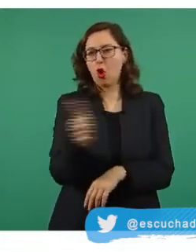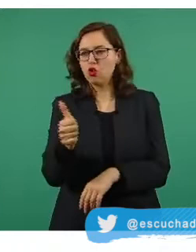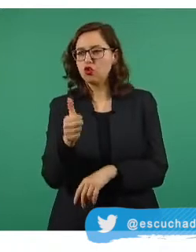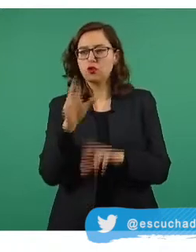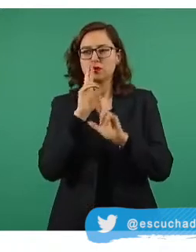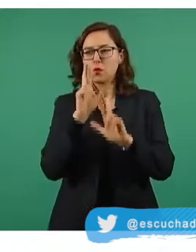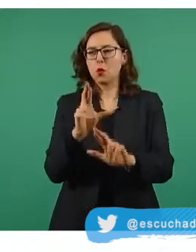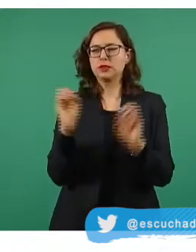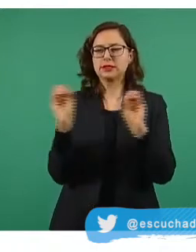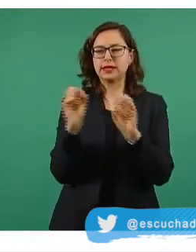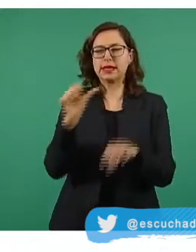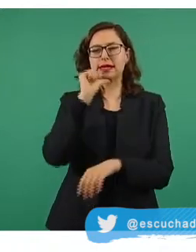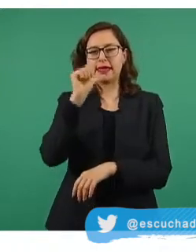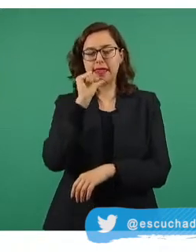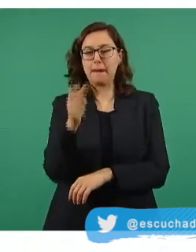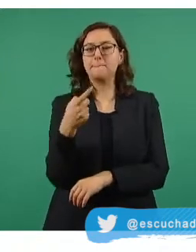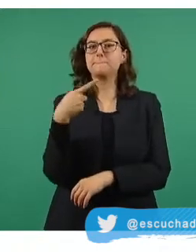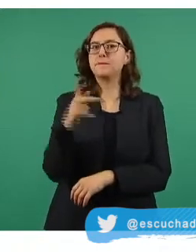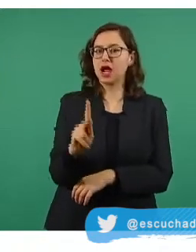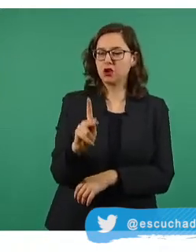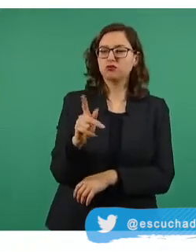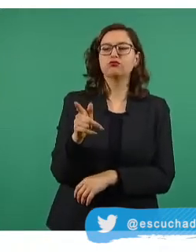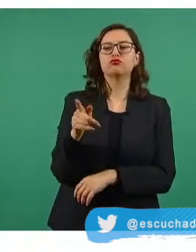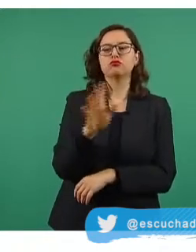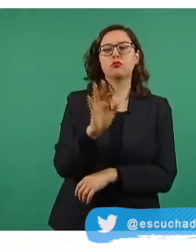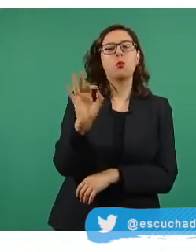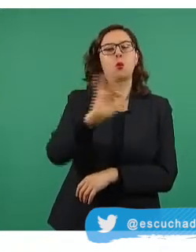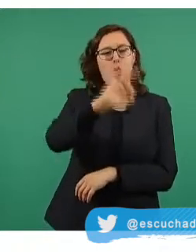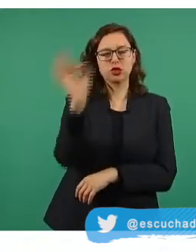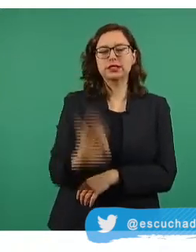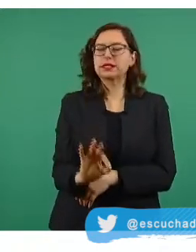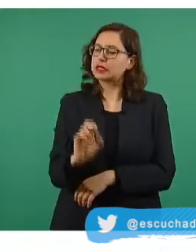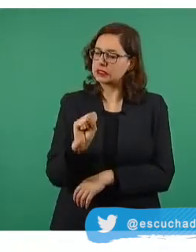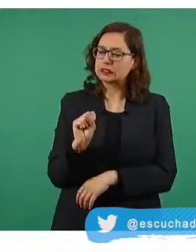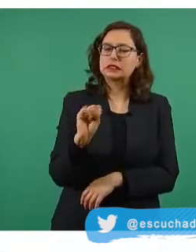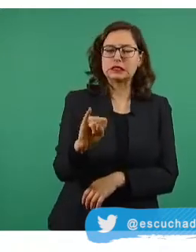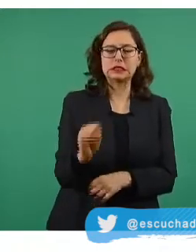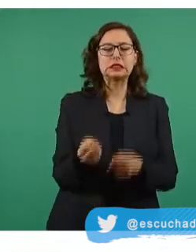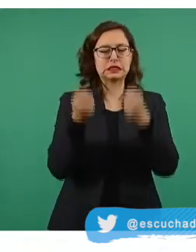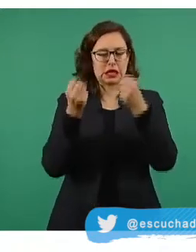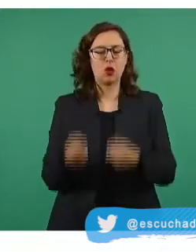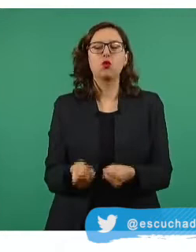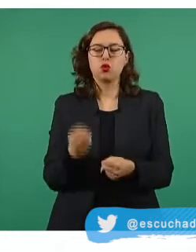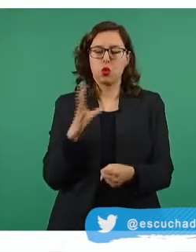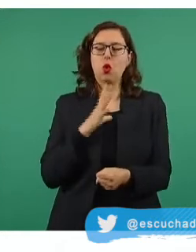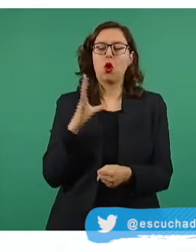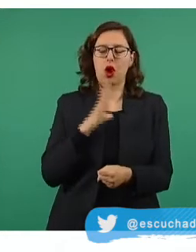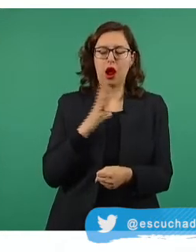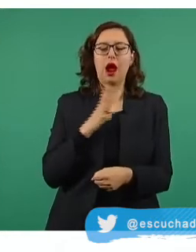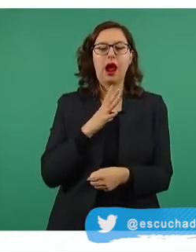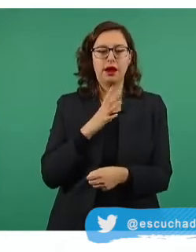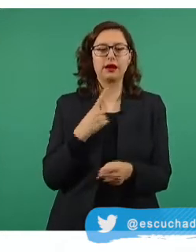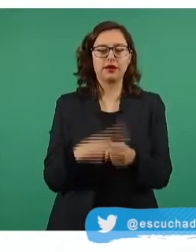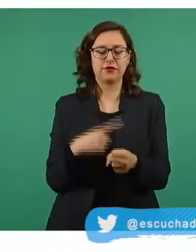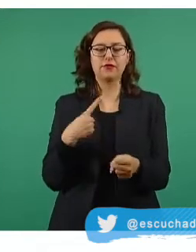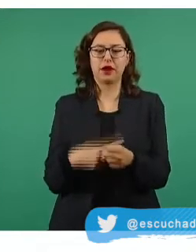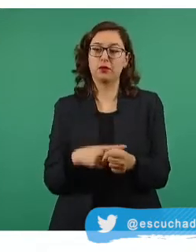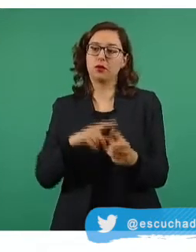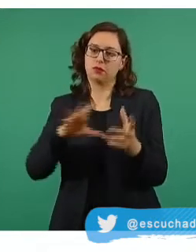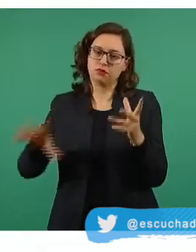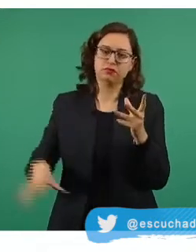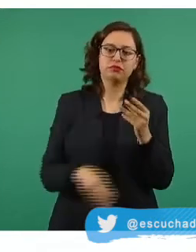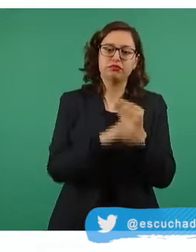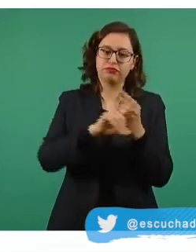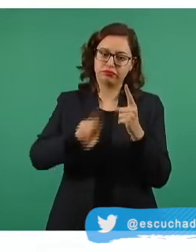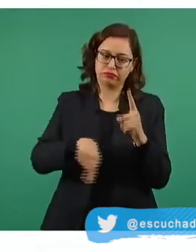asumimos que un porcentaje de ellos que podemos calcular cada semana y calculamos cada semana corresponden